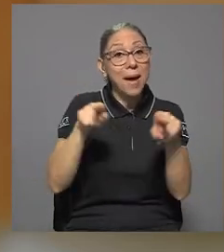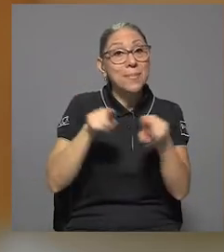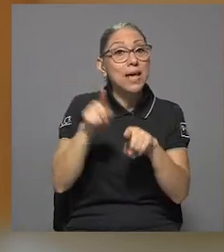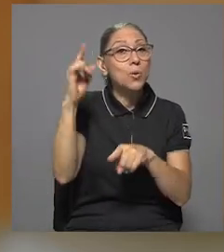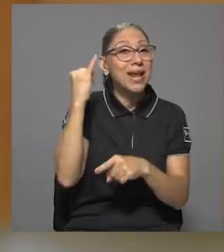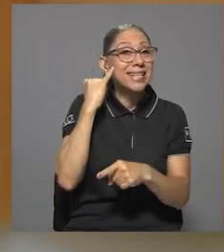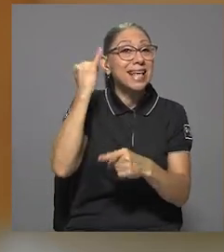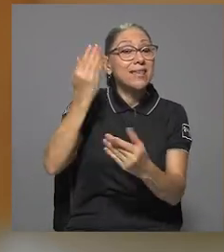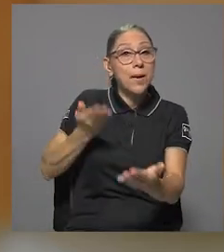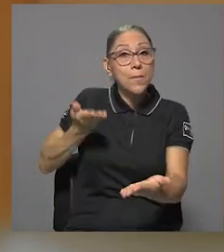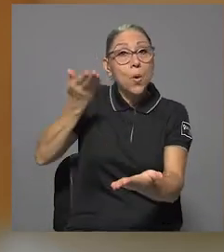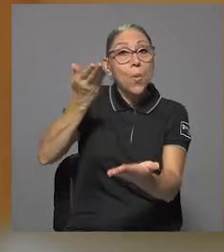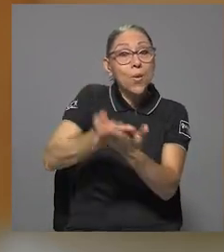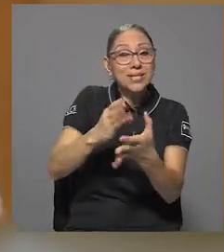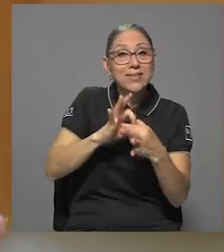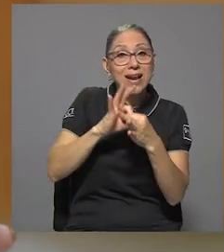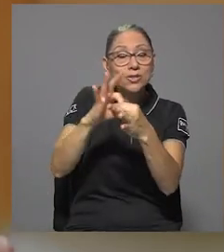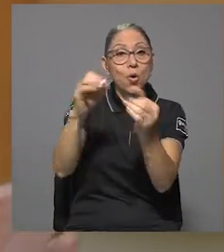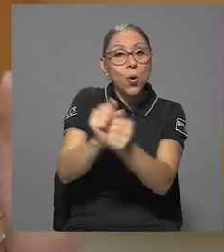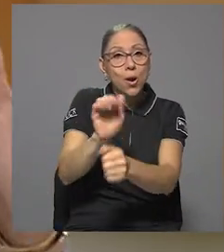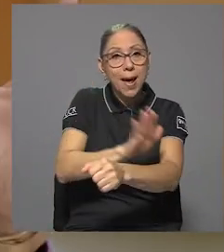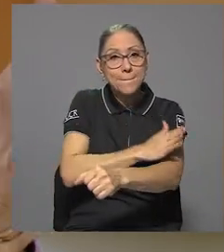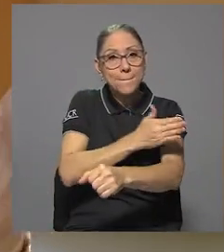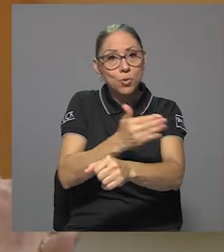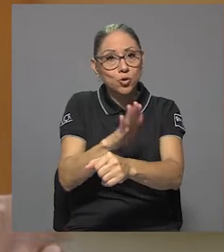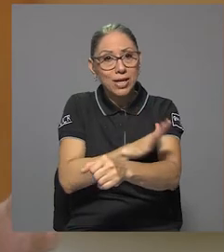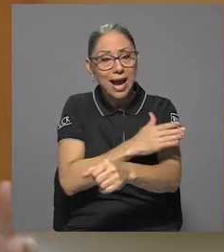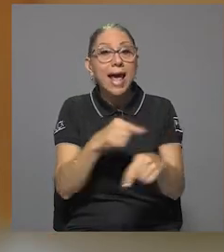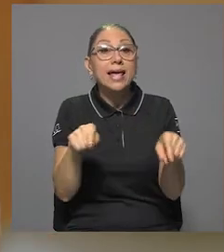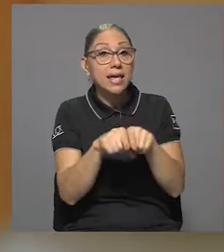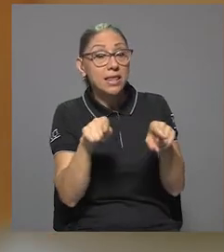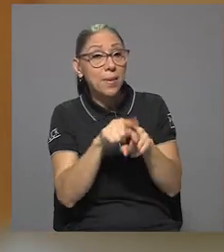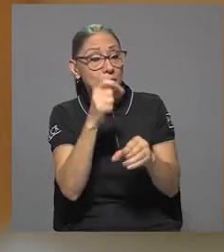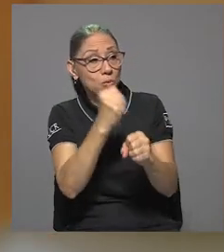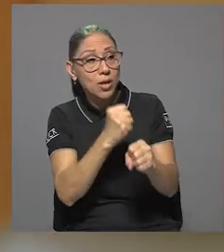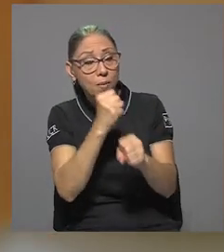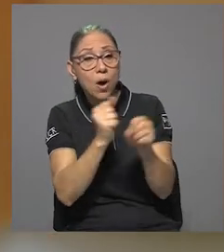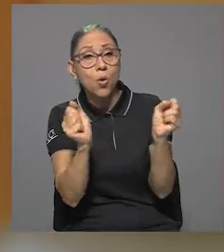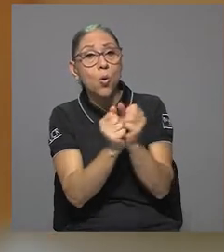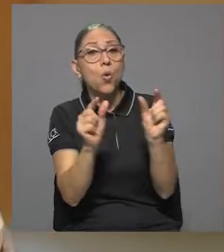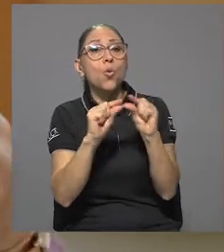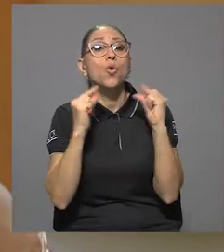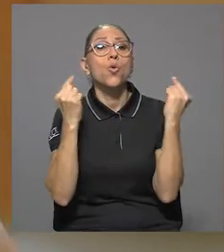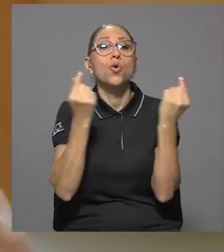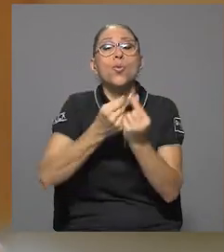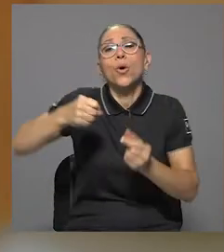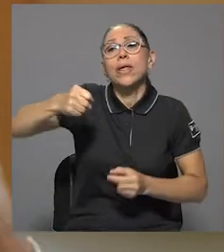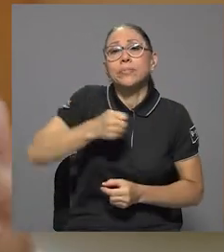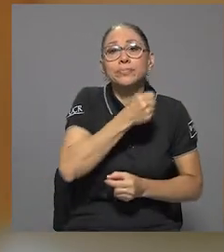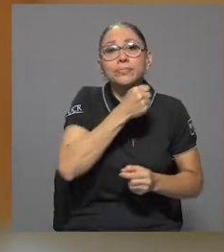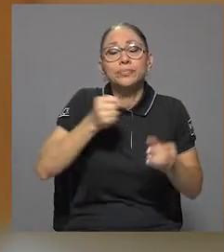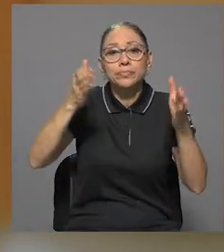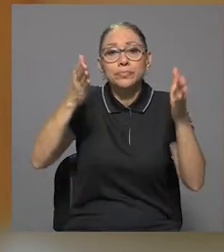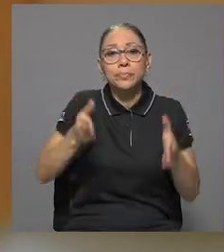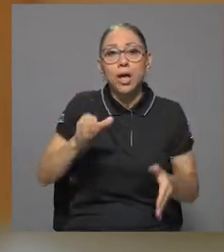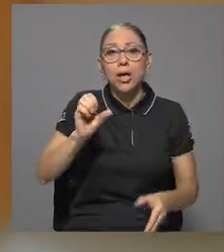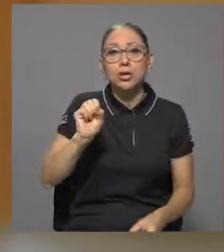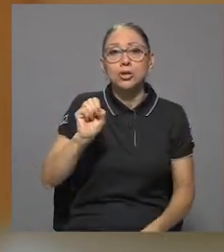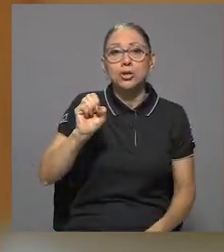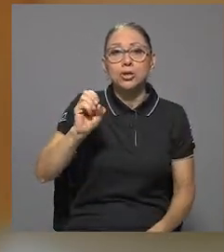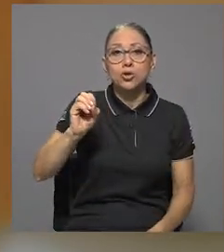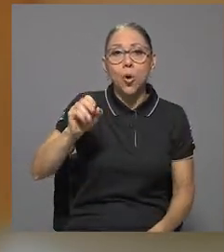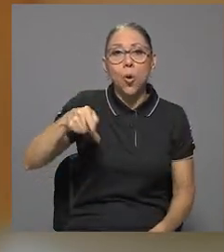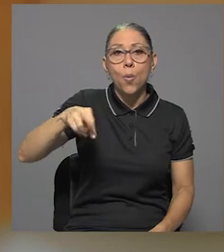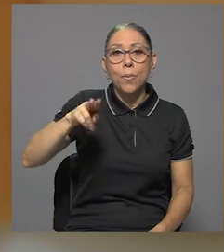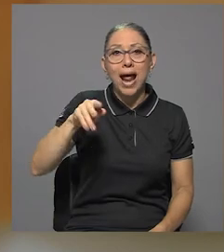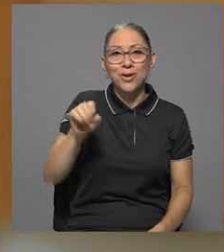propuesta en relación con la música y también tenés un trabajo con un grupo de sopranos a nivel ya